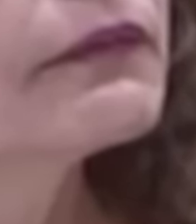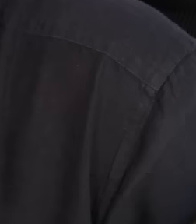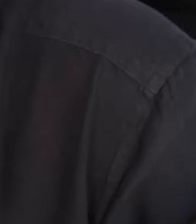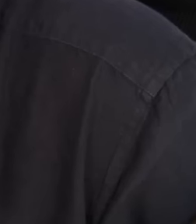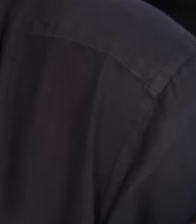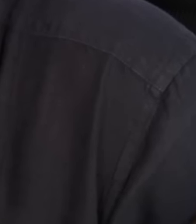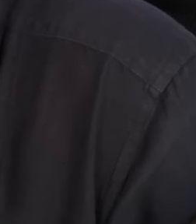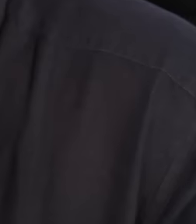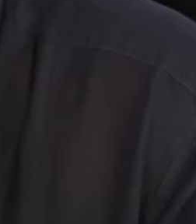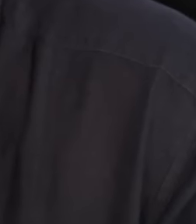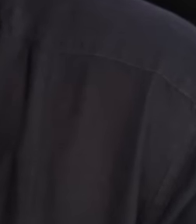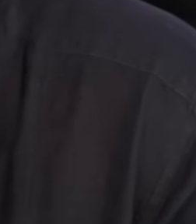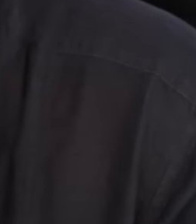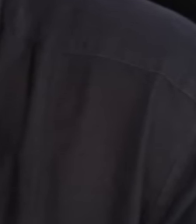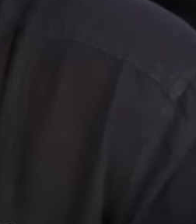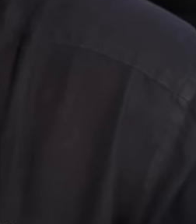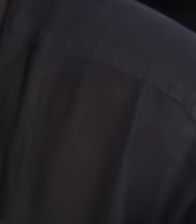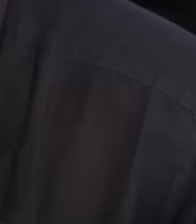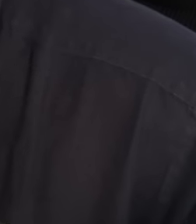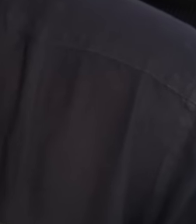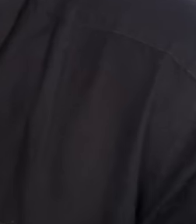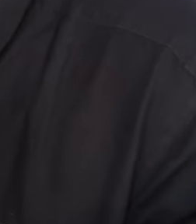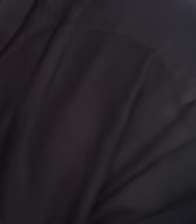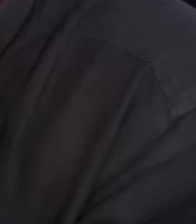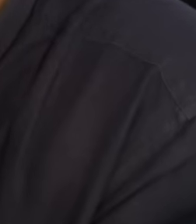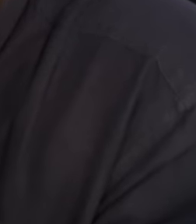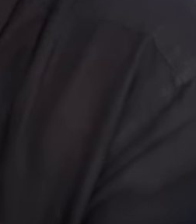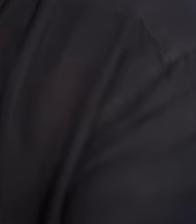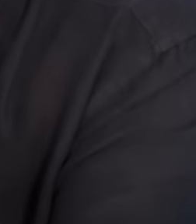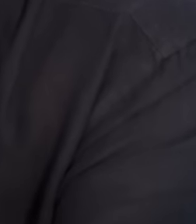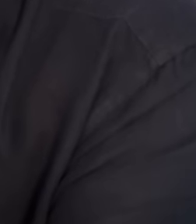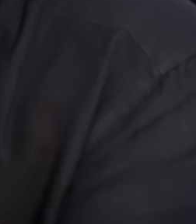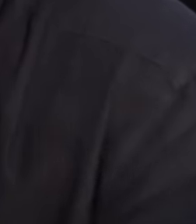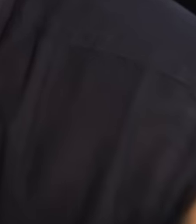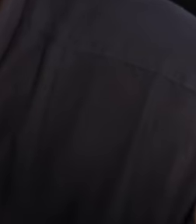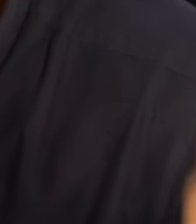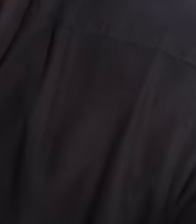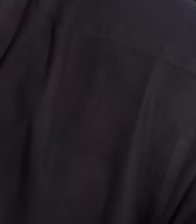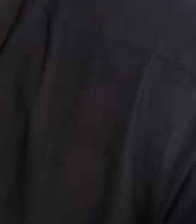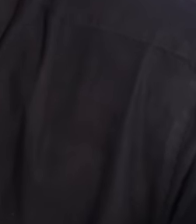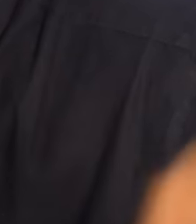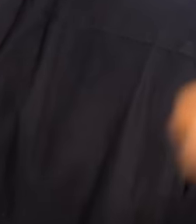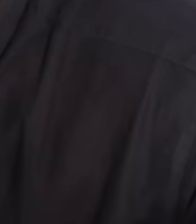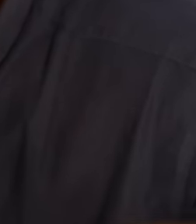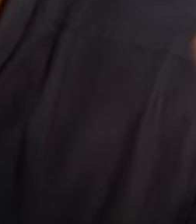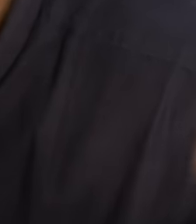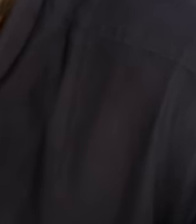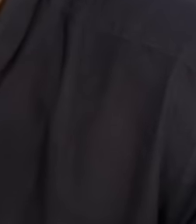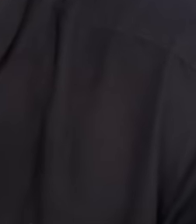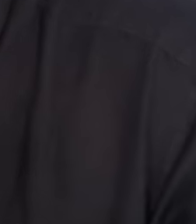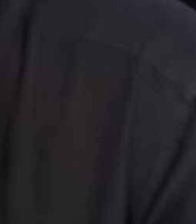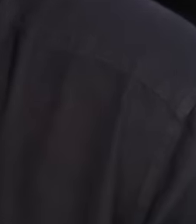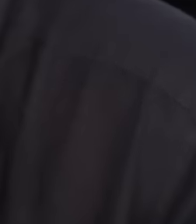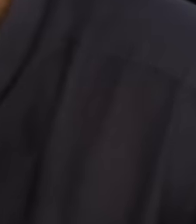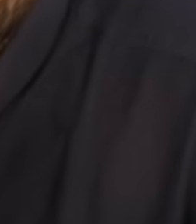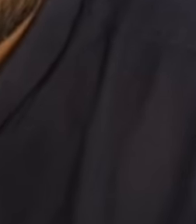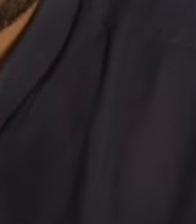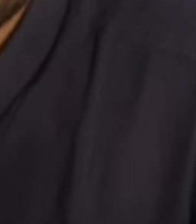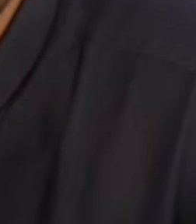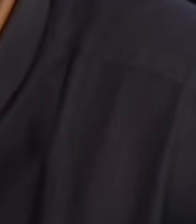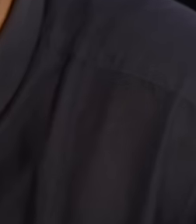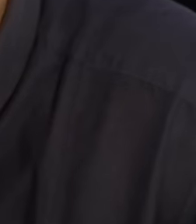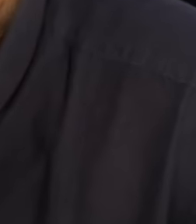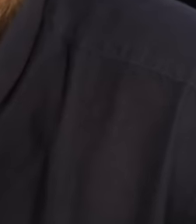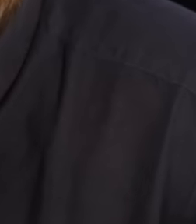un nuevo mote para la colección. La bula. Este me ha gustado. Acompáñame, suscríbete, dale al botón de me gusta que ayuda muchísimo al canal. Y